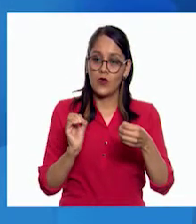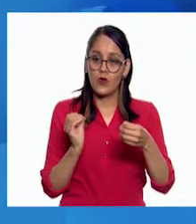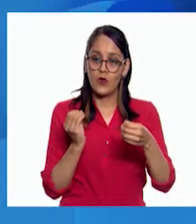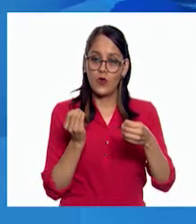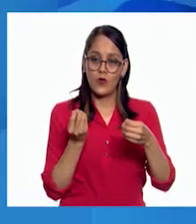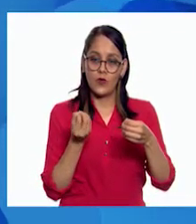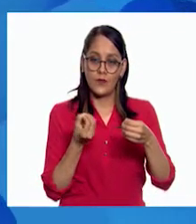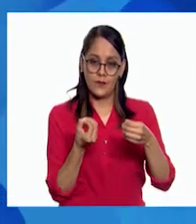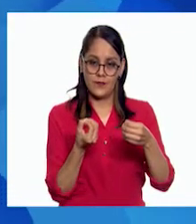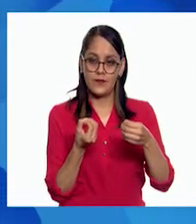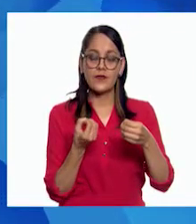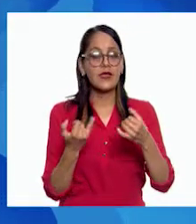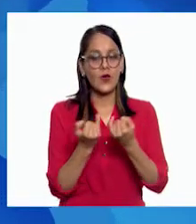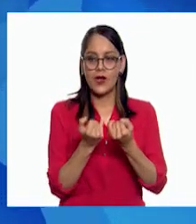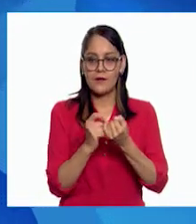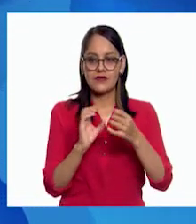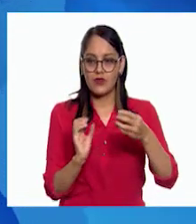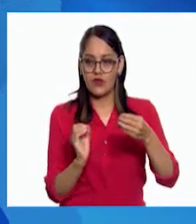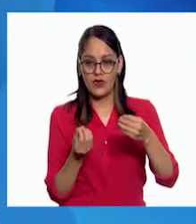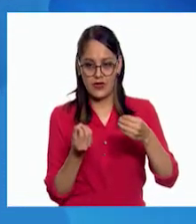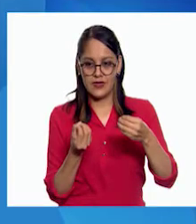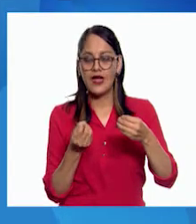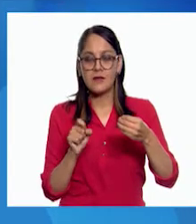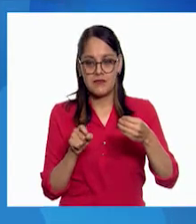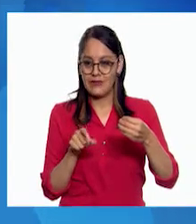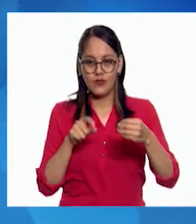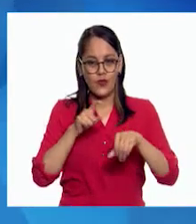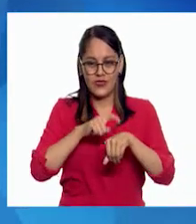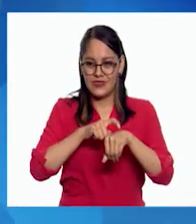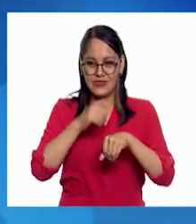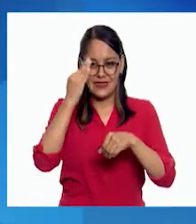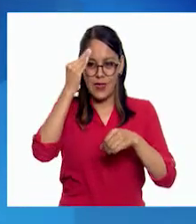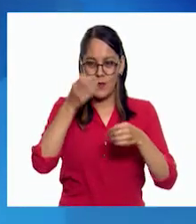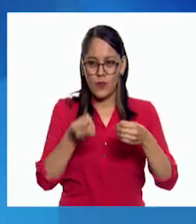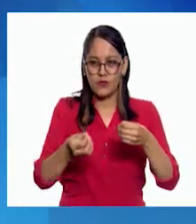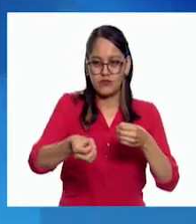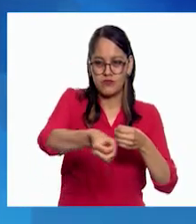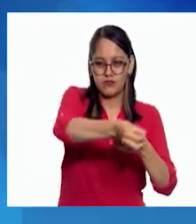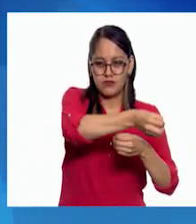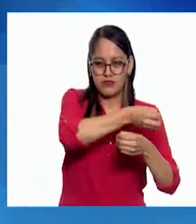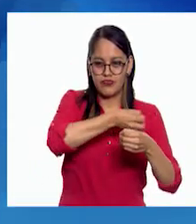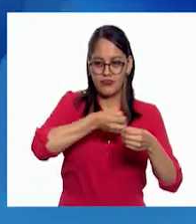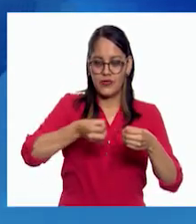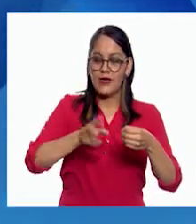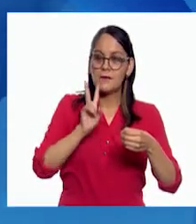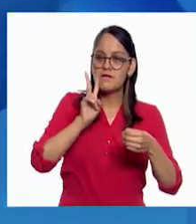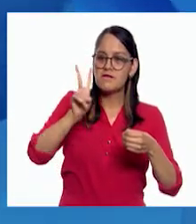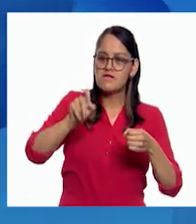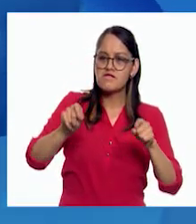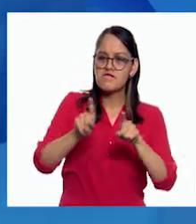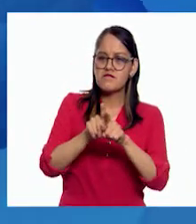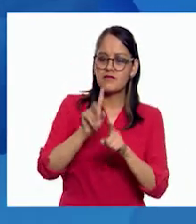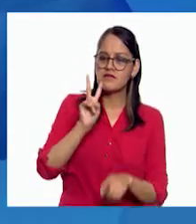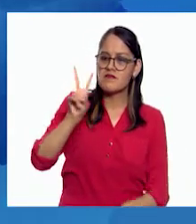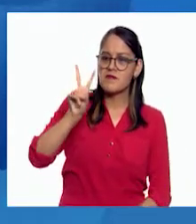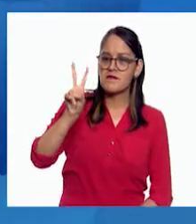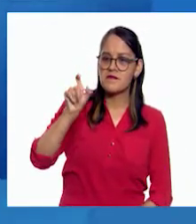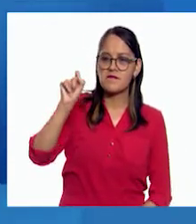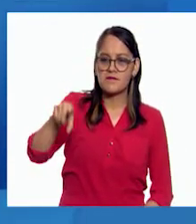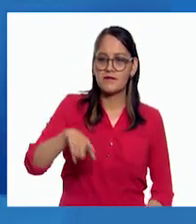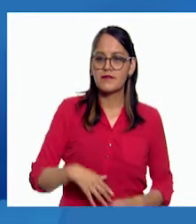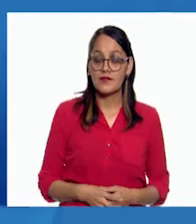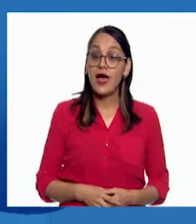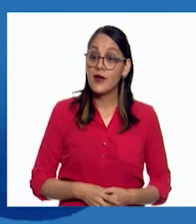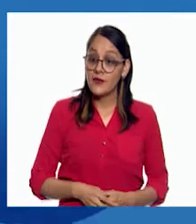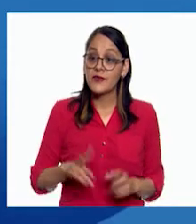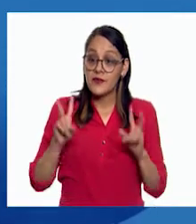el mismo tiempo que tarda en dar una vuelta alrededor de la Tierra, siempre nos muestra la misma cara. Claro, eso es un